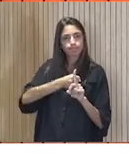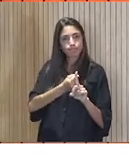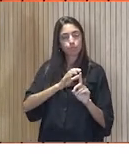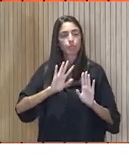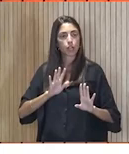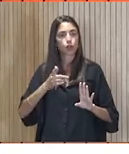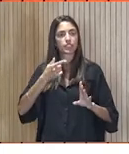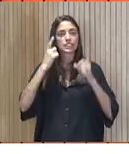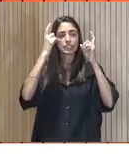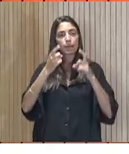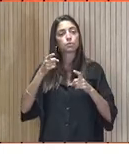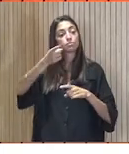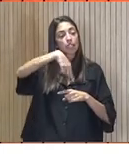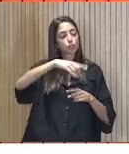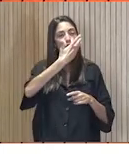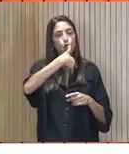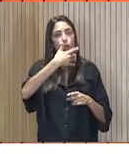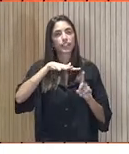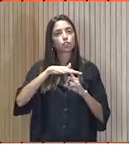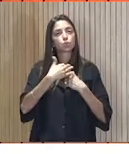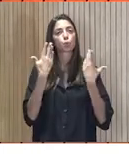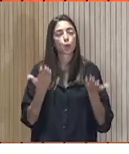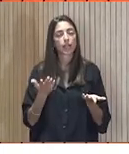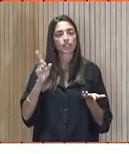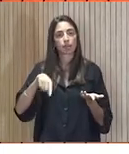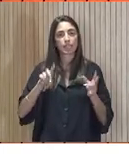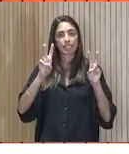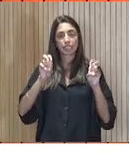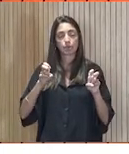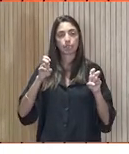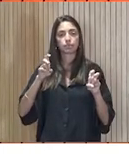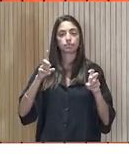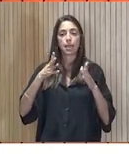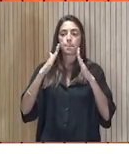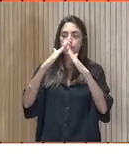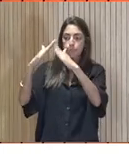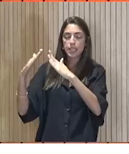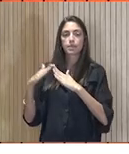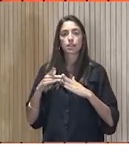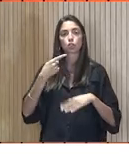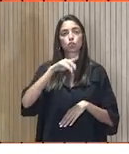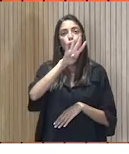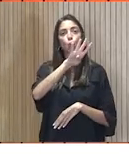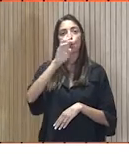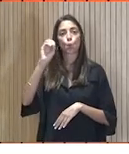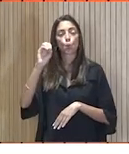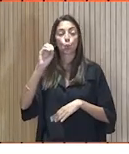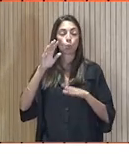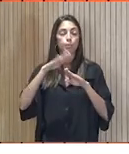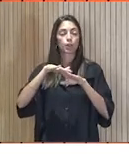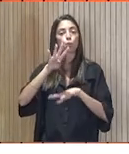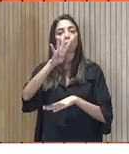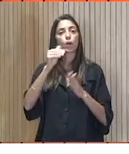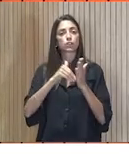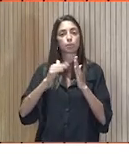que conozcan un poco lo que hay. Y esa es una de las actividades, no solo esa, rehabilitamos viviendas, hemos hecho más de 4.000, etc. Continuar en